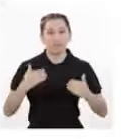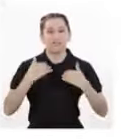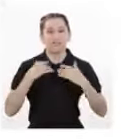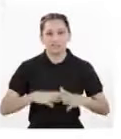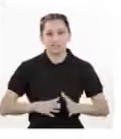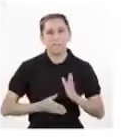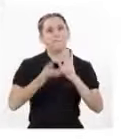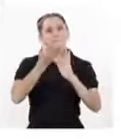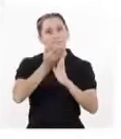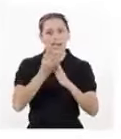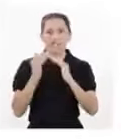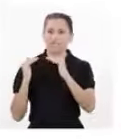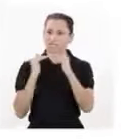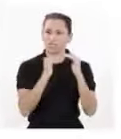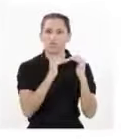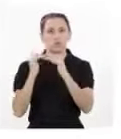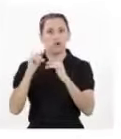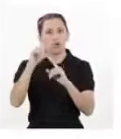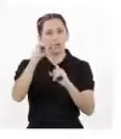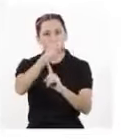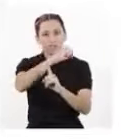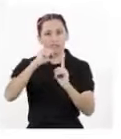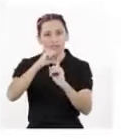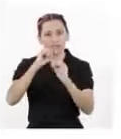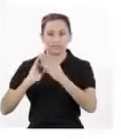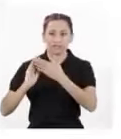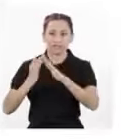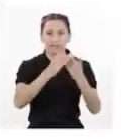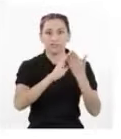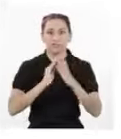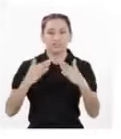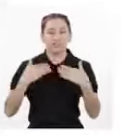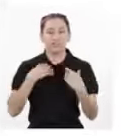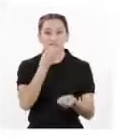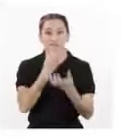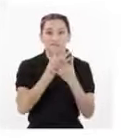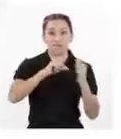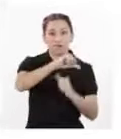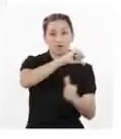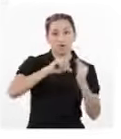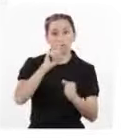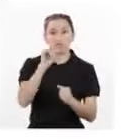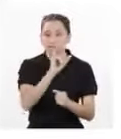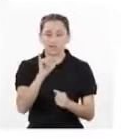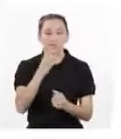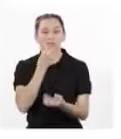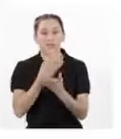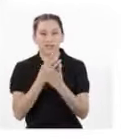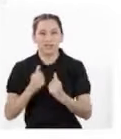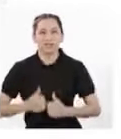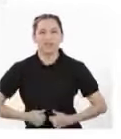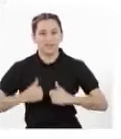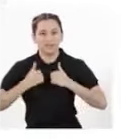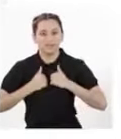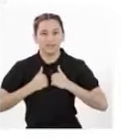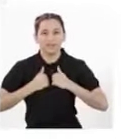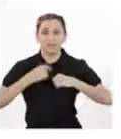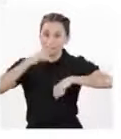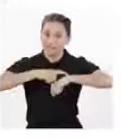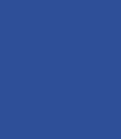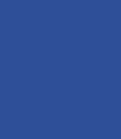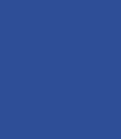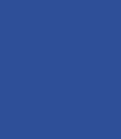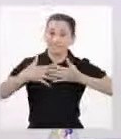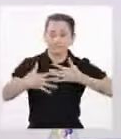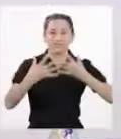fortalece la construcción de una sociedad con la conciencia del bien común y buen vivir A la larga, eso es lo que